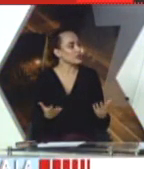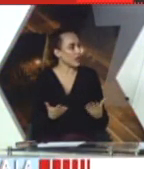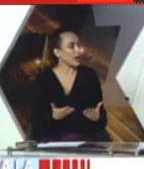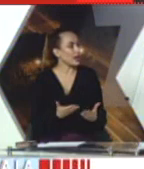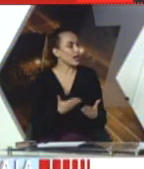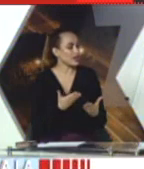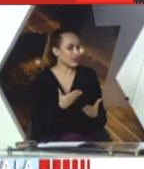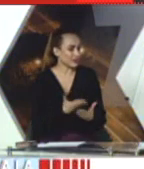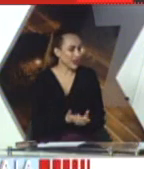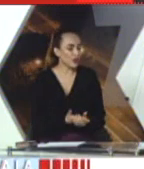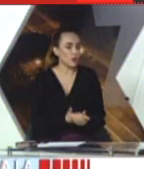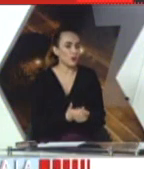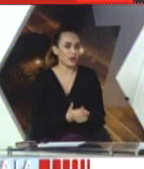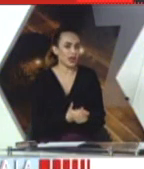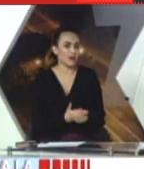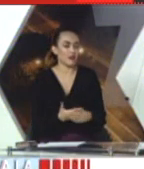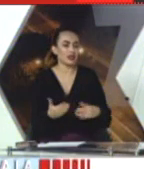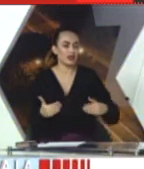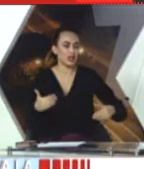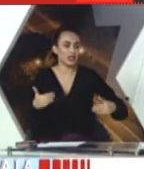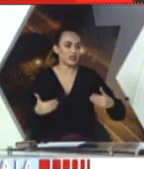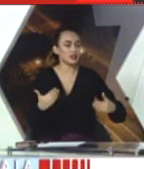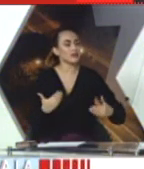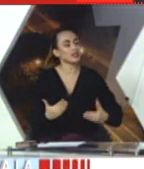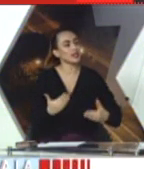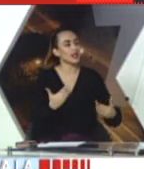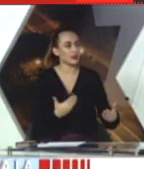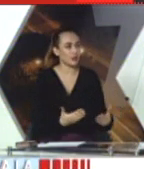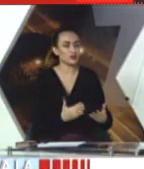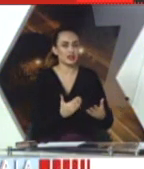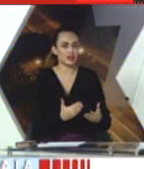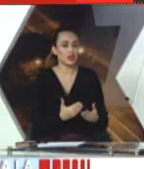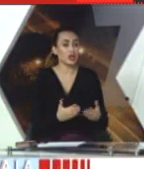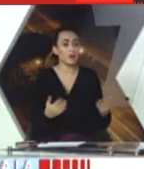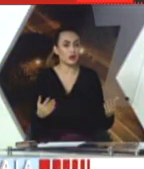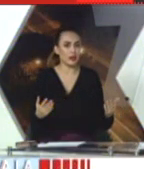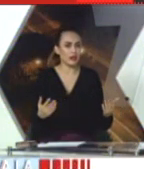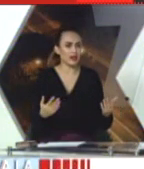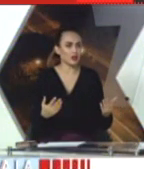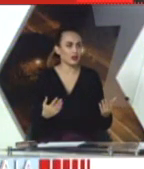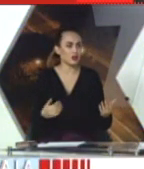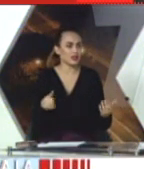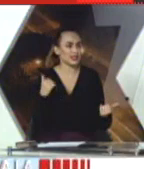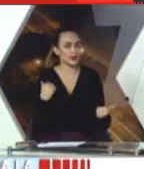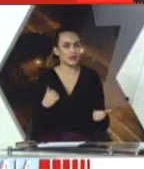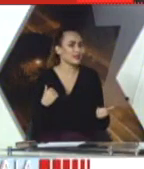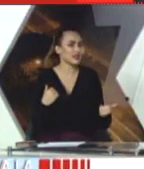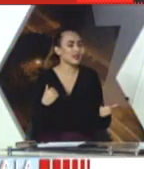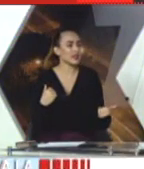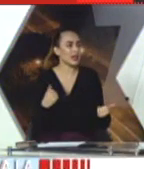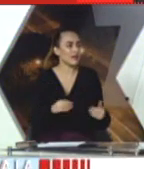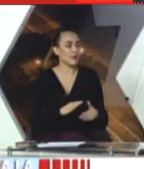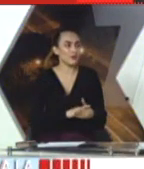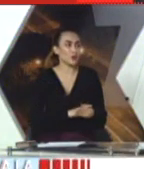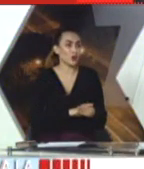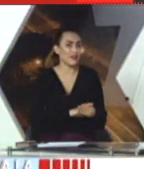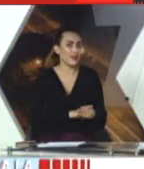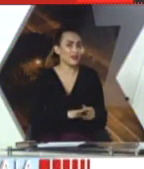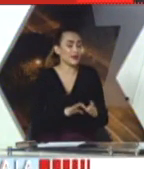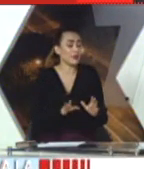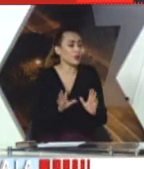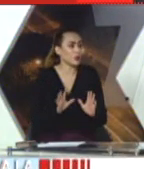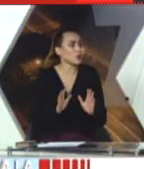se han acertado, ¿por qué? Porque indicaban esta semana el repunte, sí, pero también recordemos, la semana pasada indicaban,